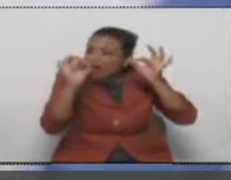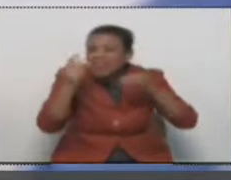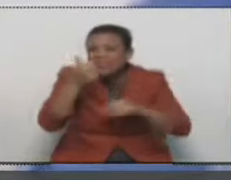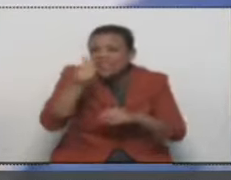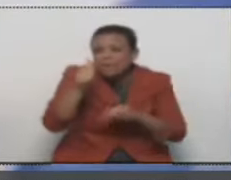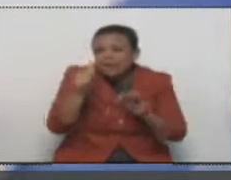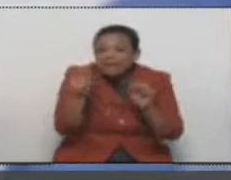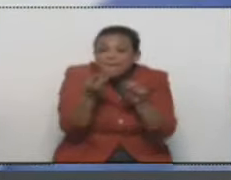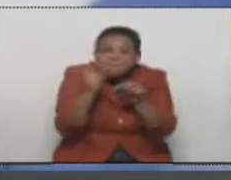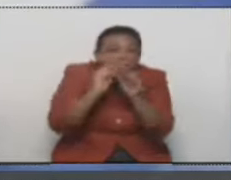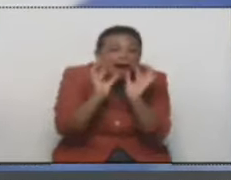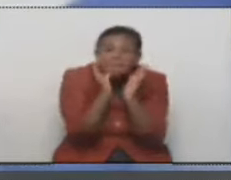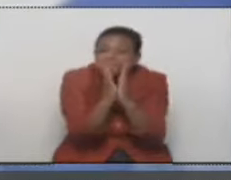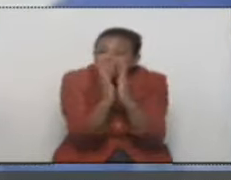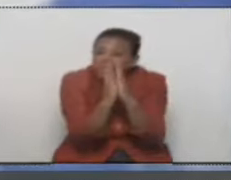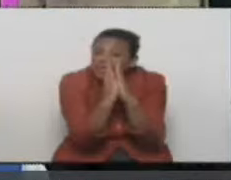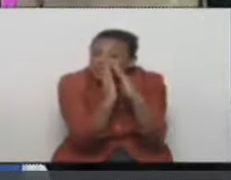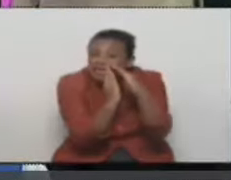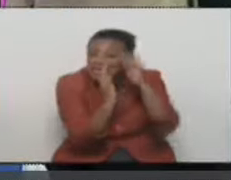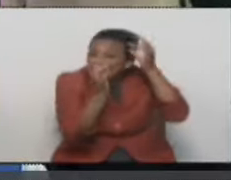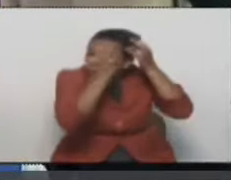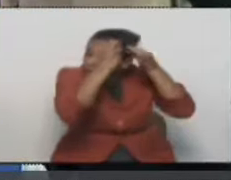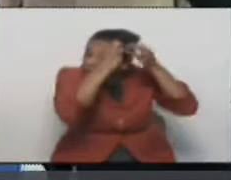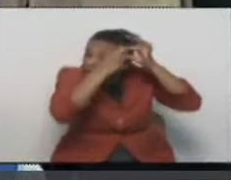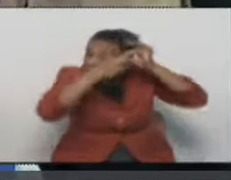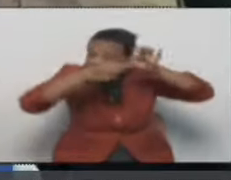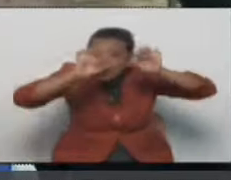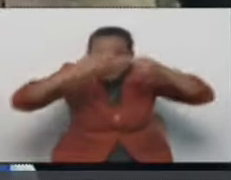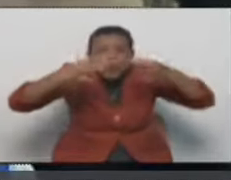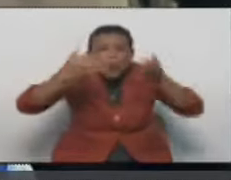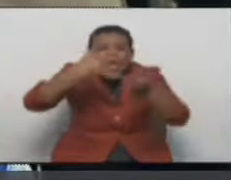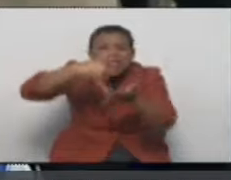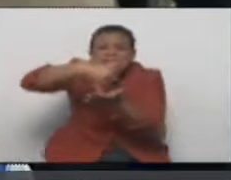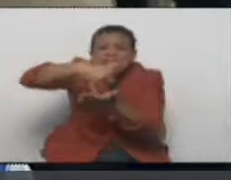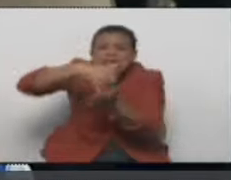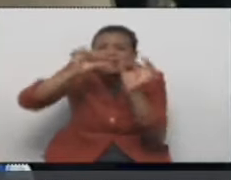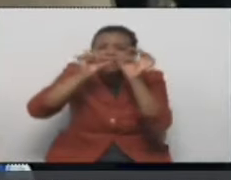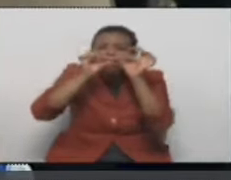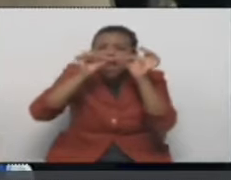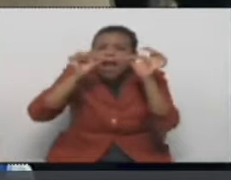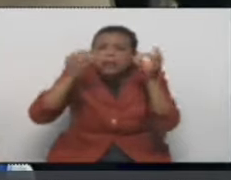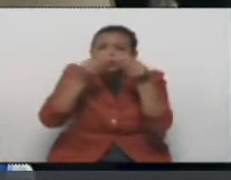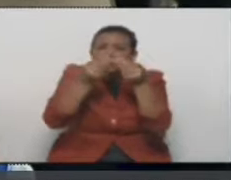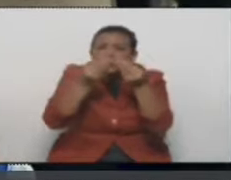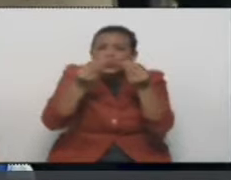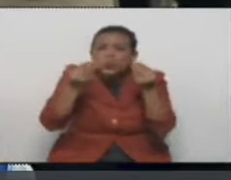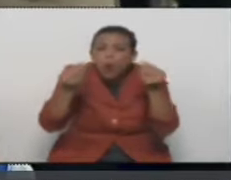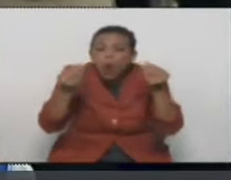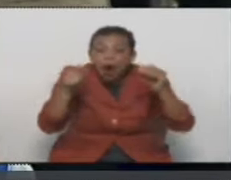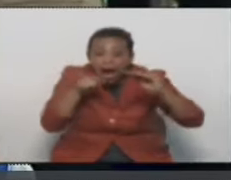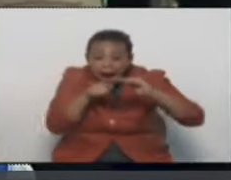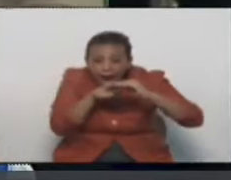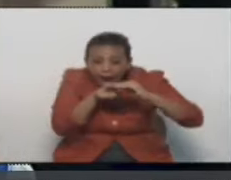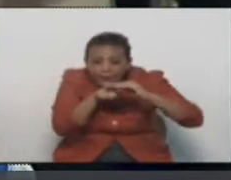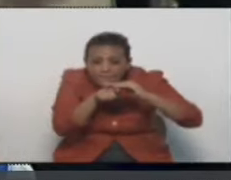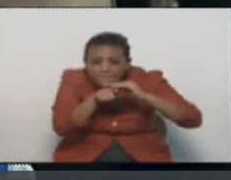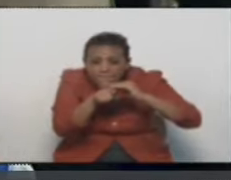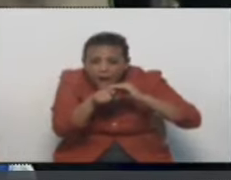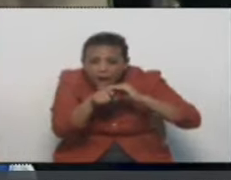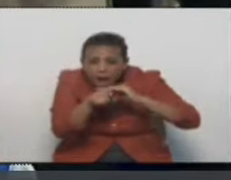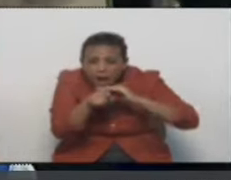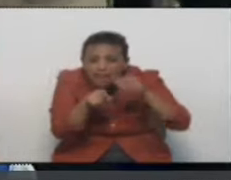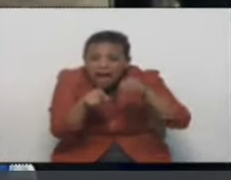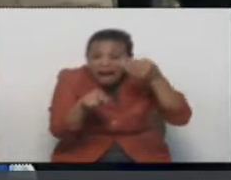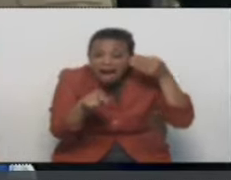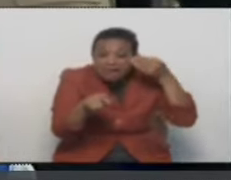20 veces más pequeño que el cabello humano, muy delgadito. Él lo coloca en la máquina con mucho cuidado, ya había hecho el